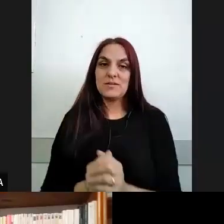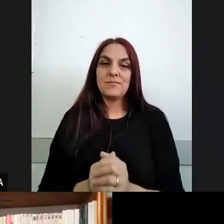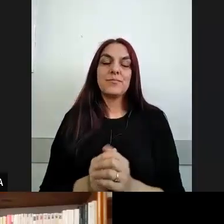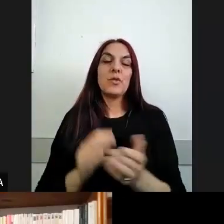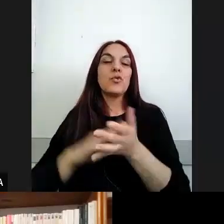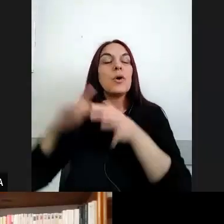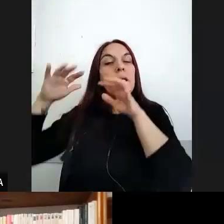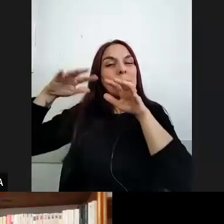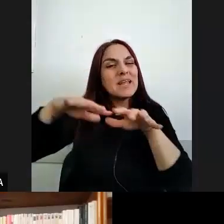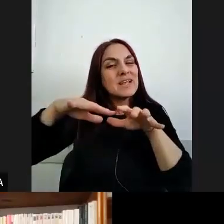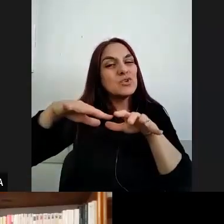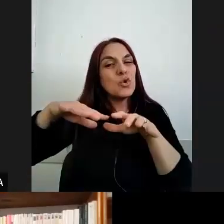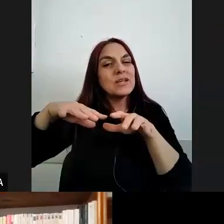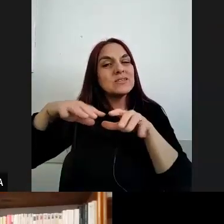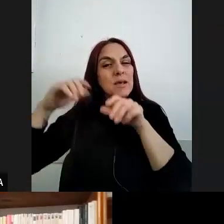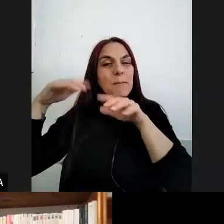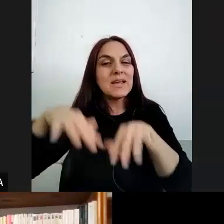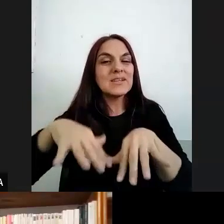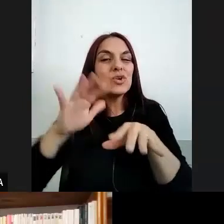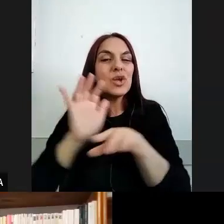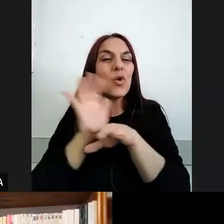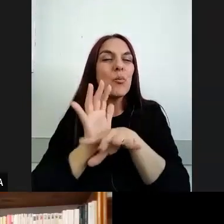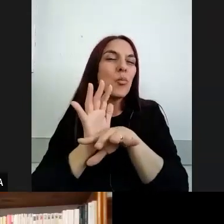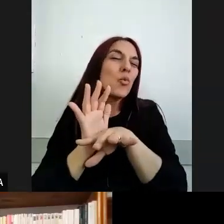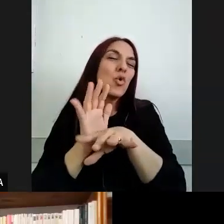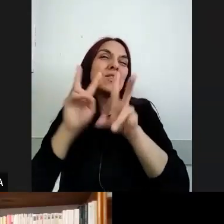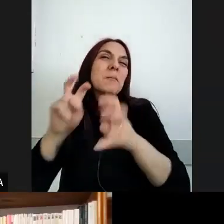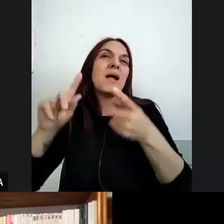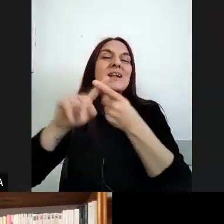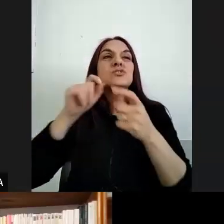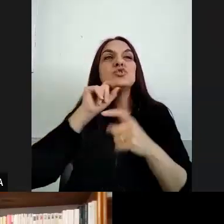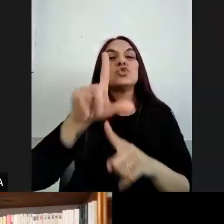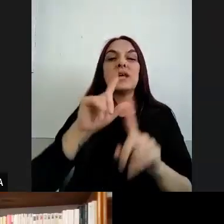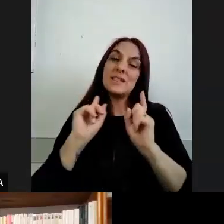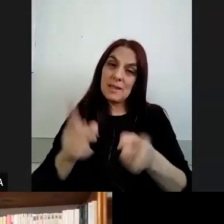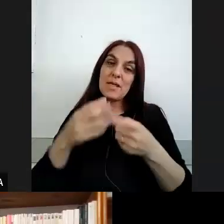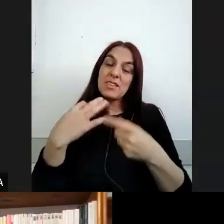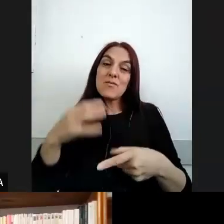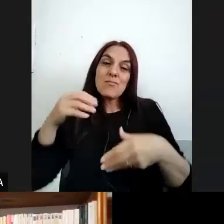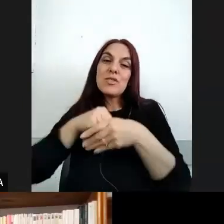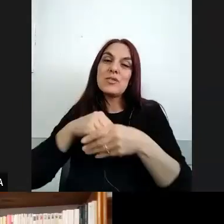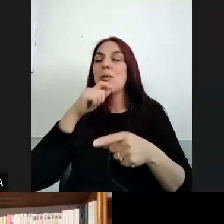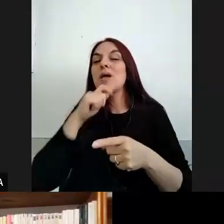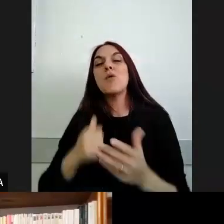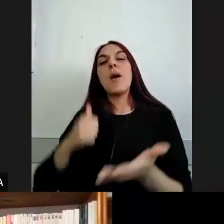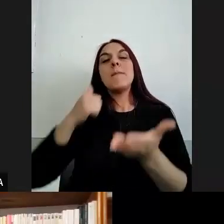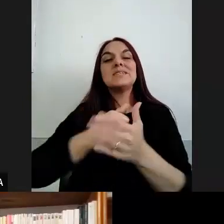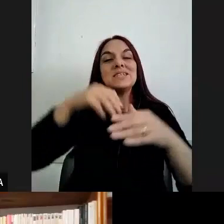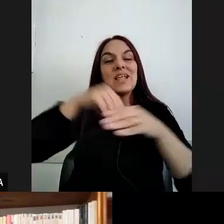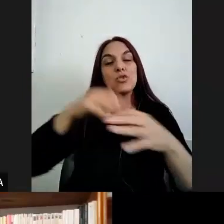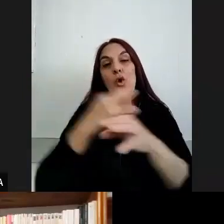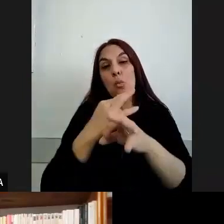como como como relación social también poder pensarlas ¿no? como una presencia en las escuelas ¿no? las migraciones están